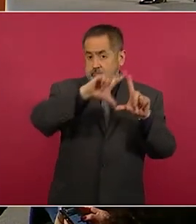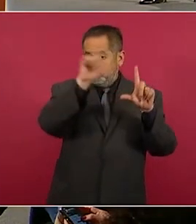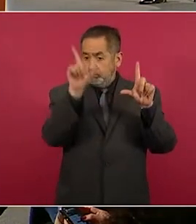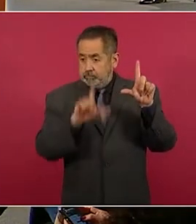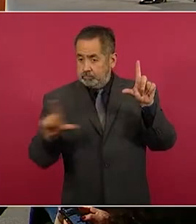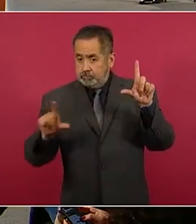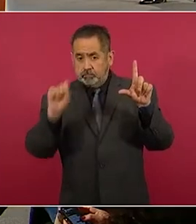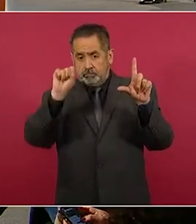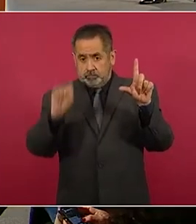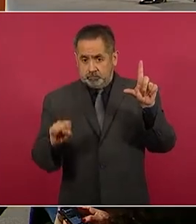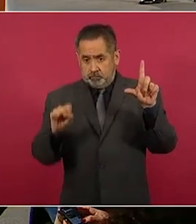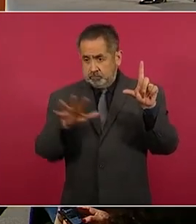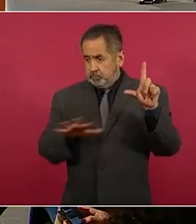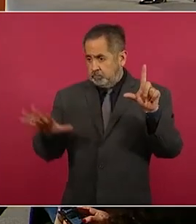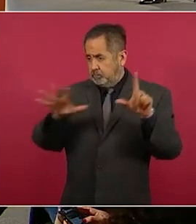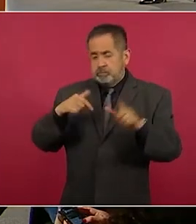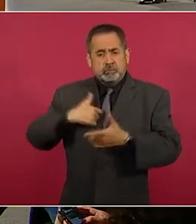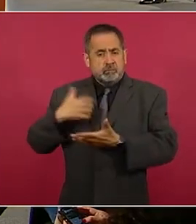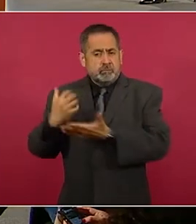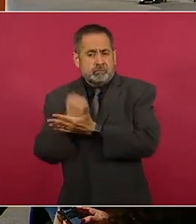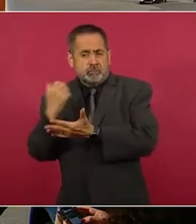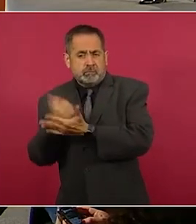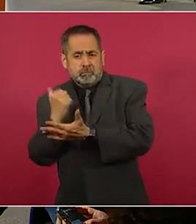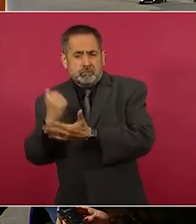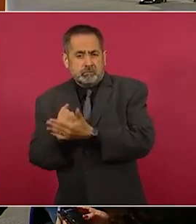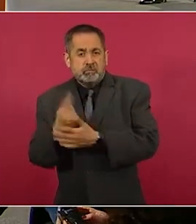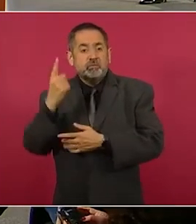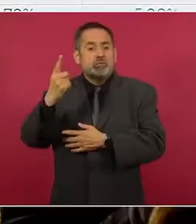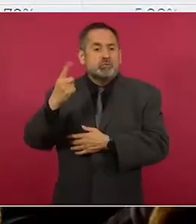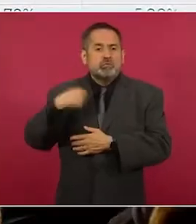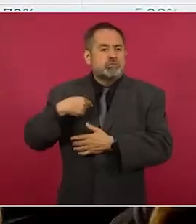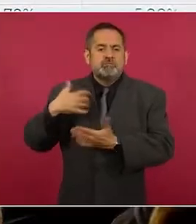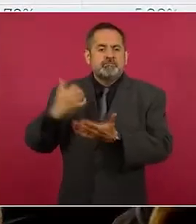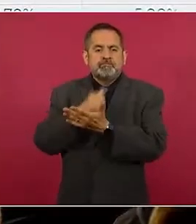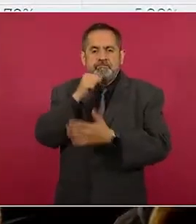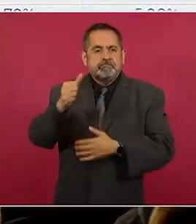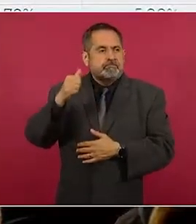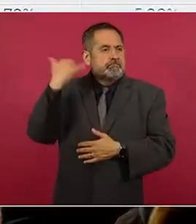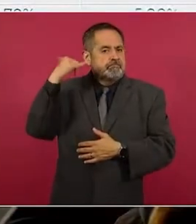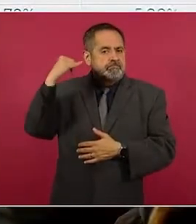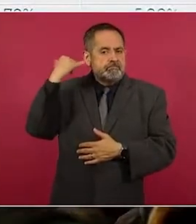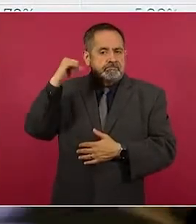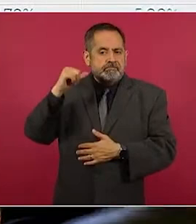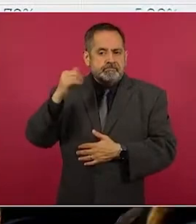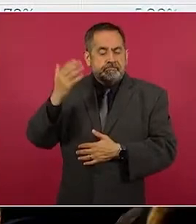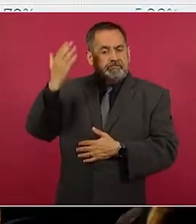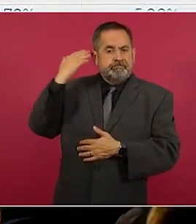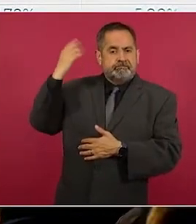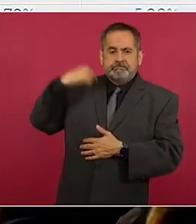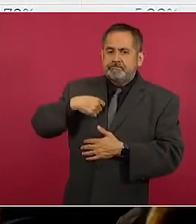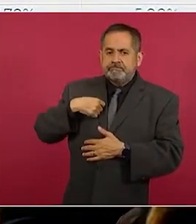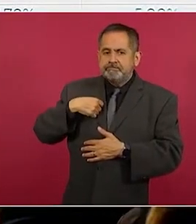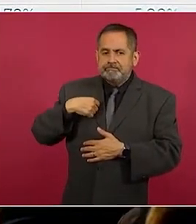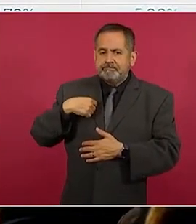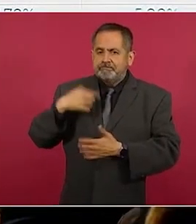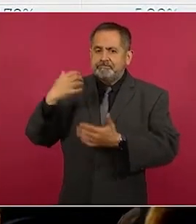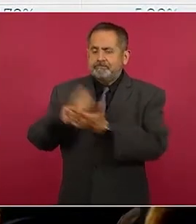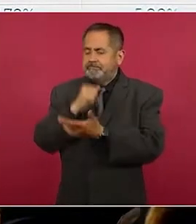menos Yucatán, porque